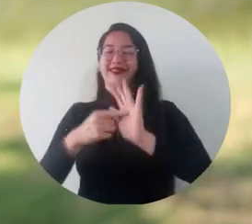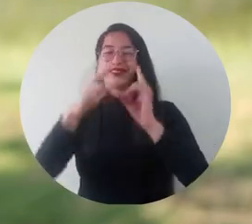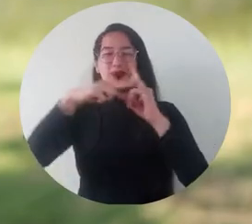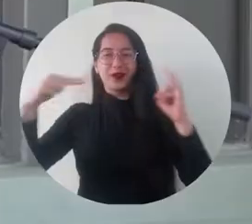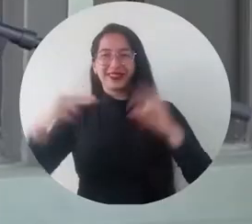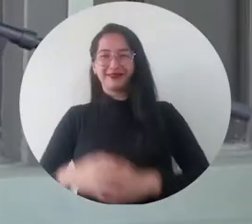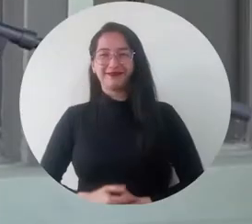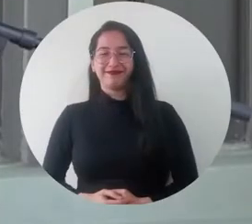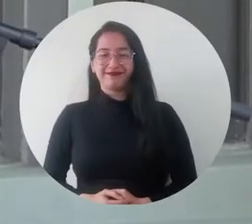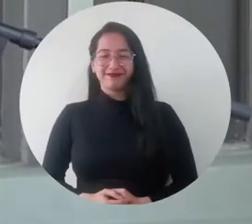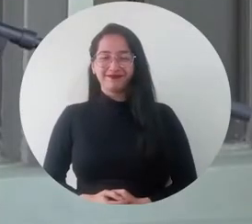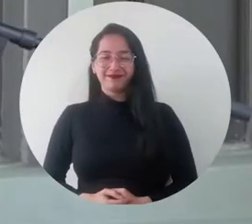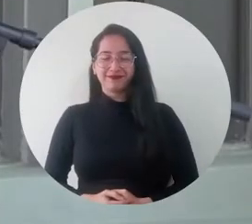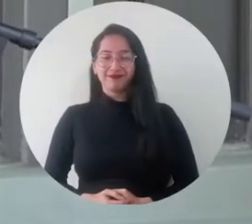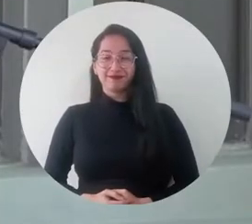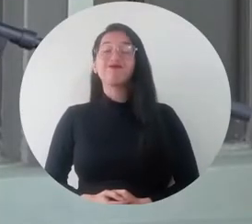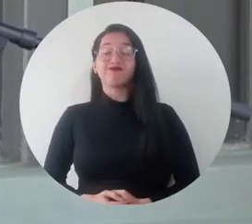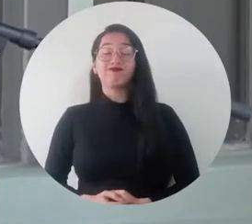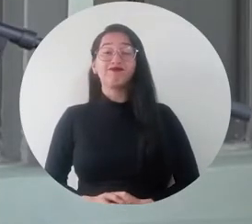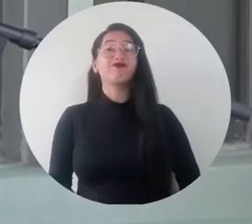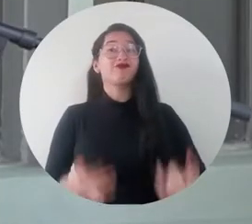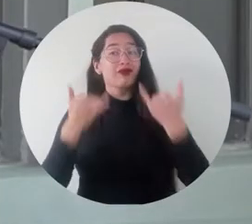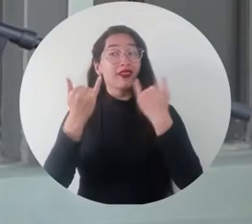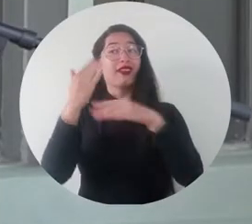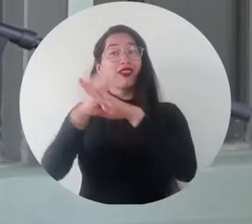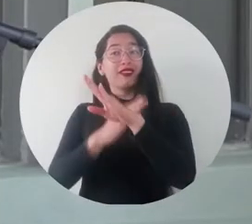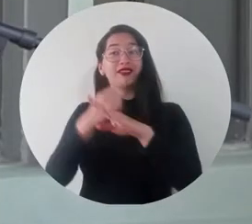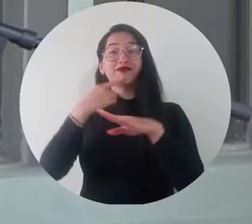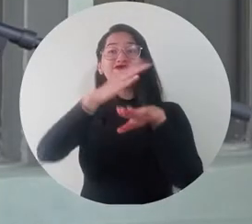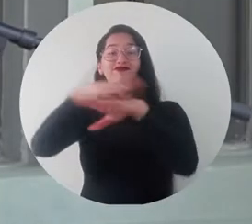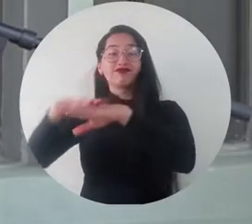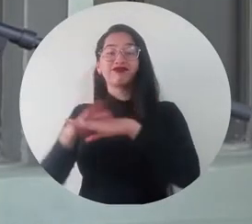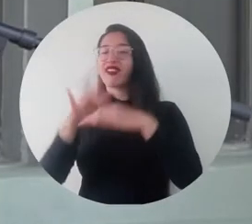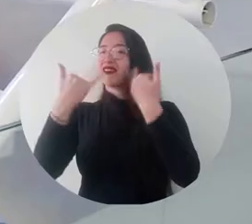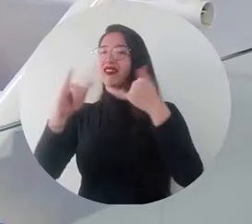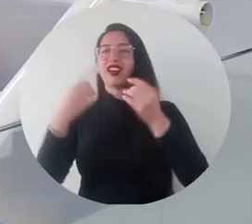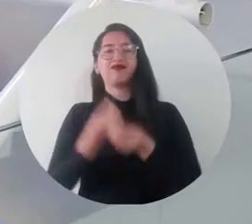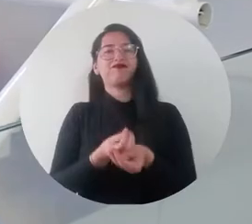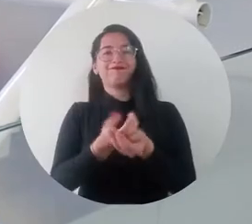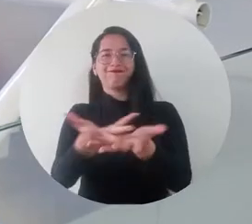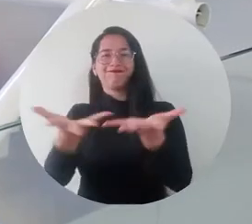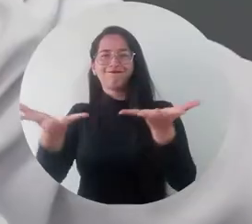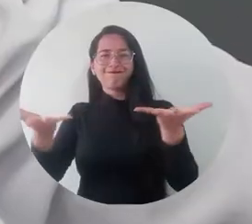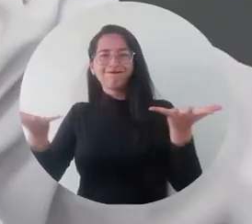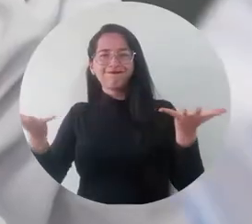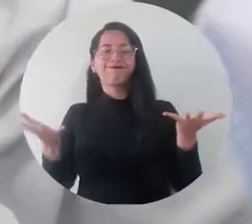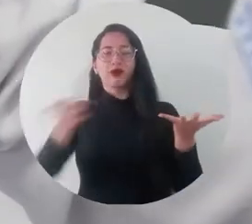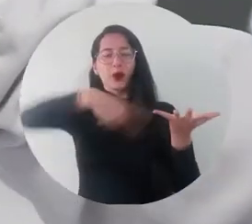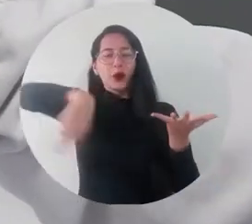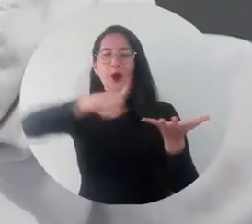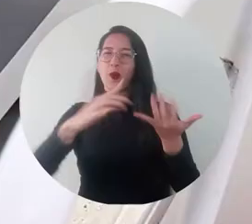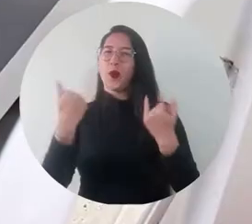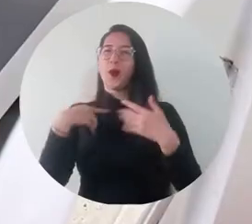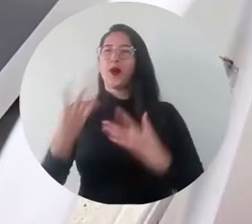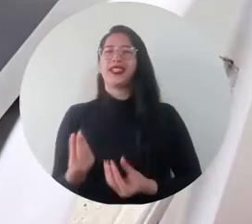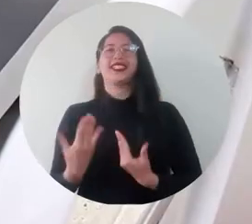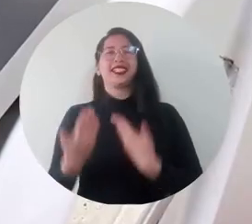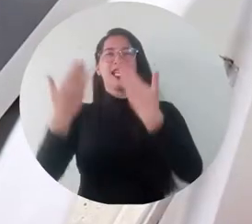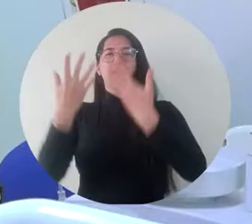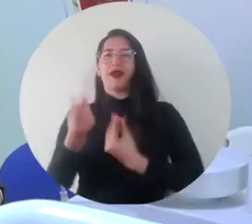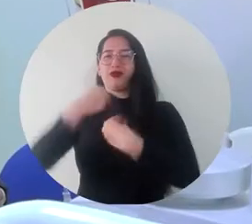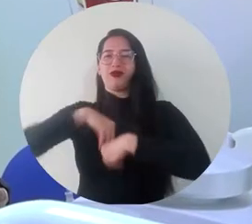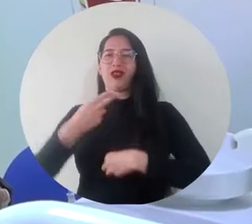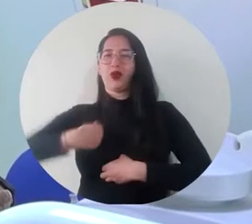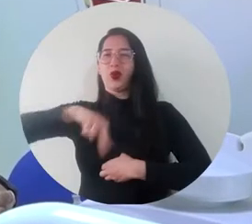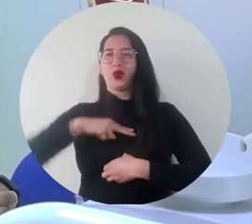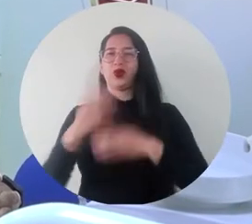Magdalena En este momento se materializa así como lo hemos dicho la entrega de una dotación inmobiliario que hoy nos favorecen a los